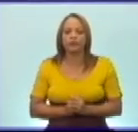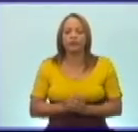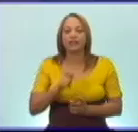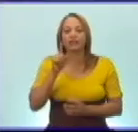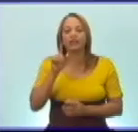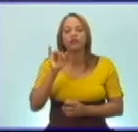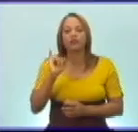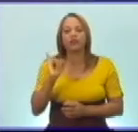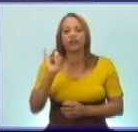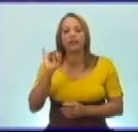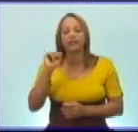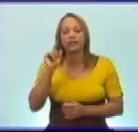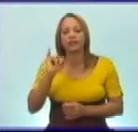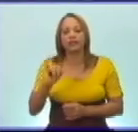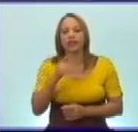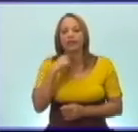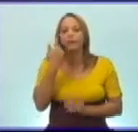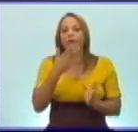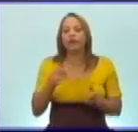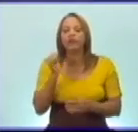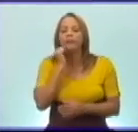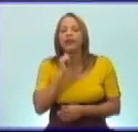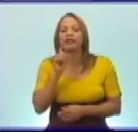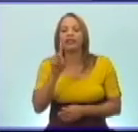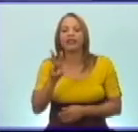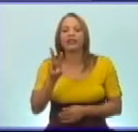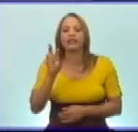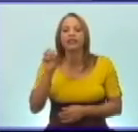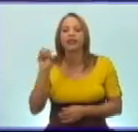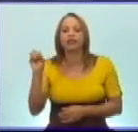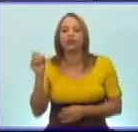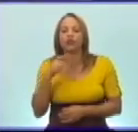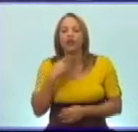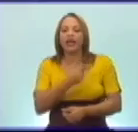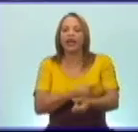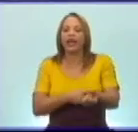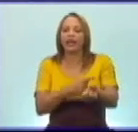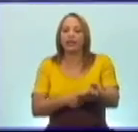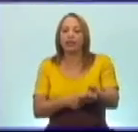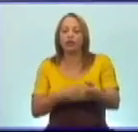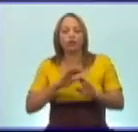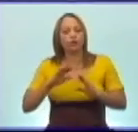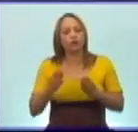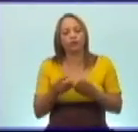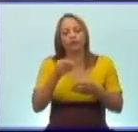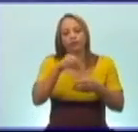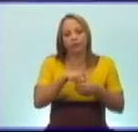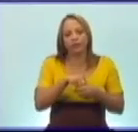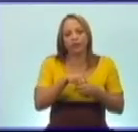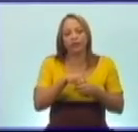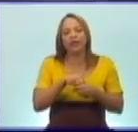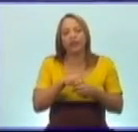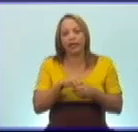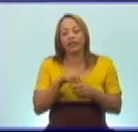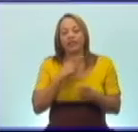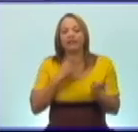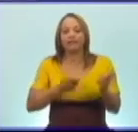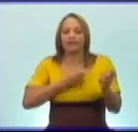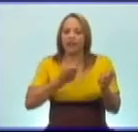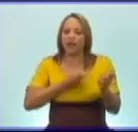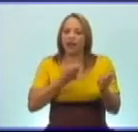176 muertos y más de 300 heridos, entre soldados, milicianos y civiles, es el saldo de la invasión.